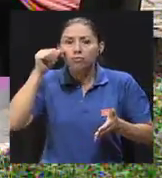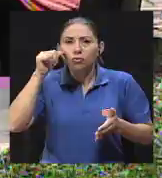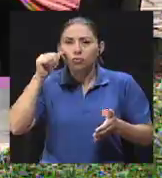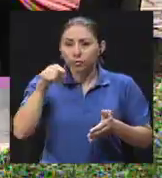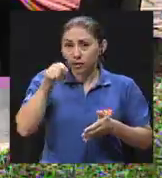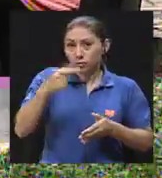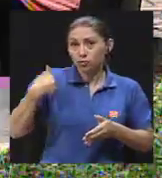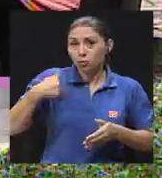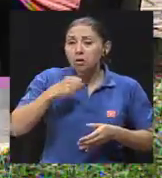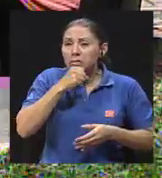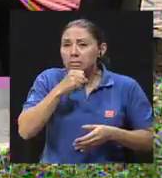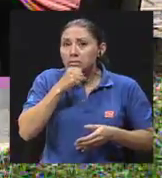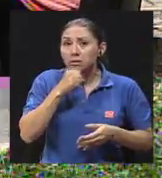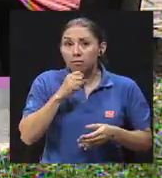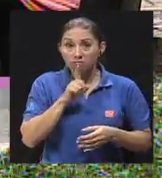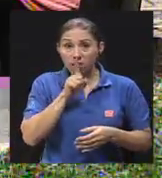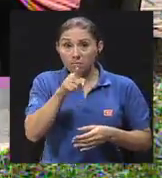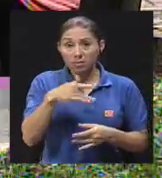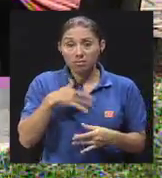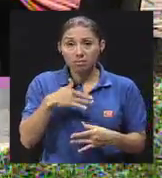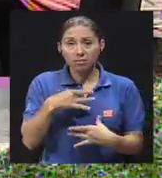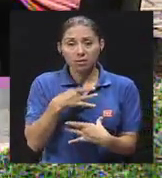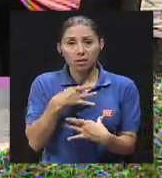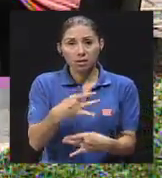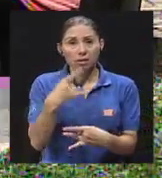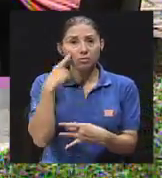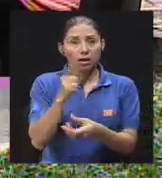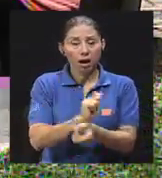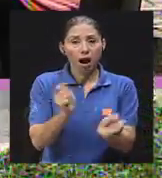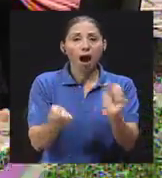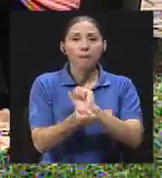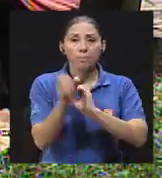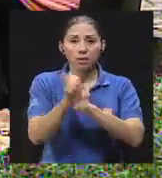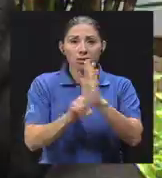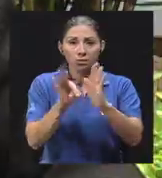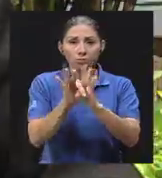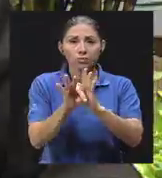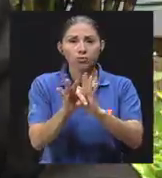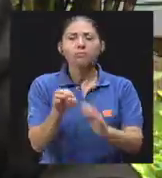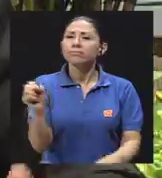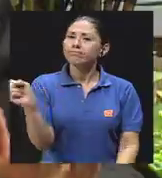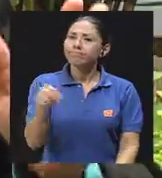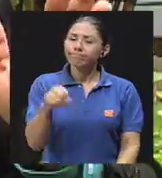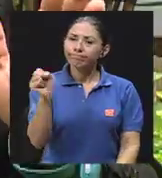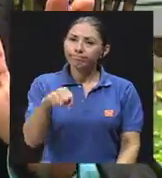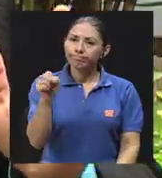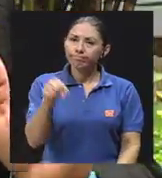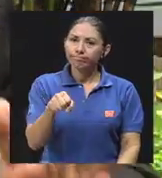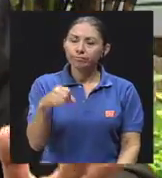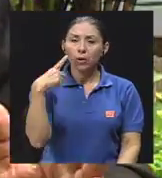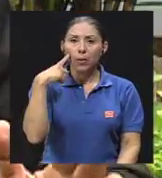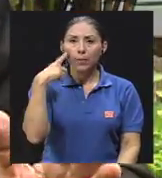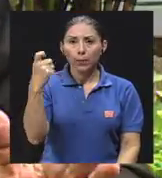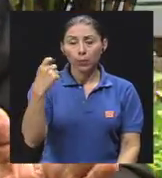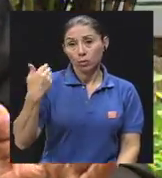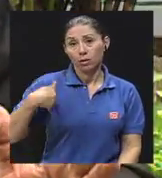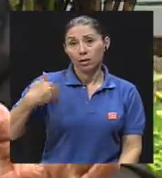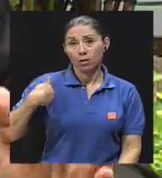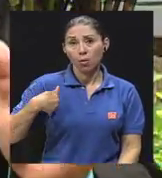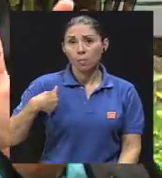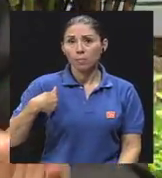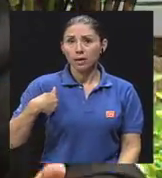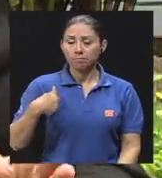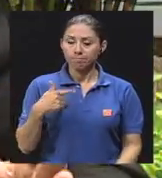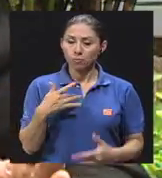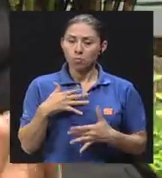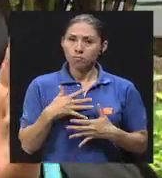para cambiar esos estereotipos, para hacer una nueva paternidad? Claro, porque la masculinidad en el